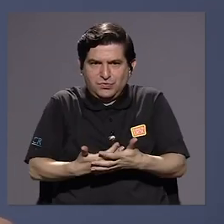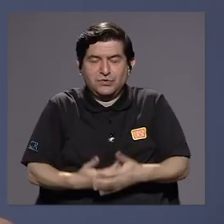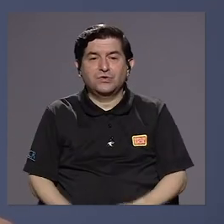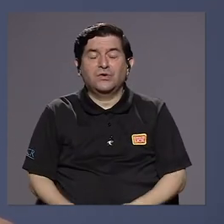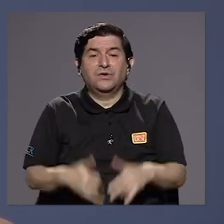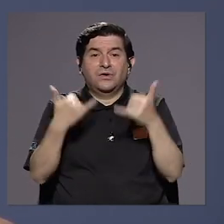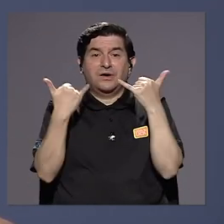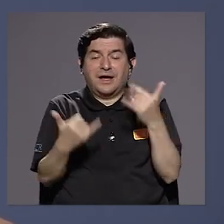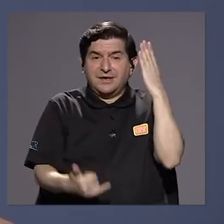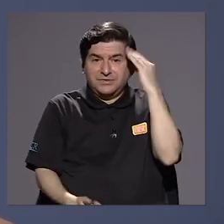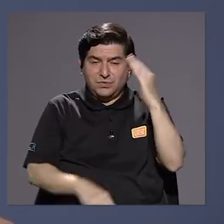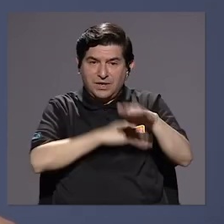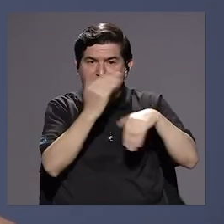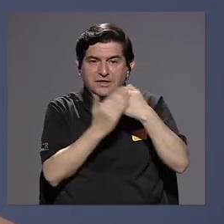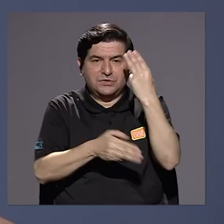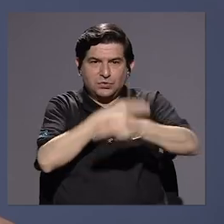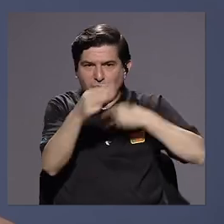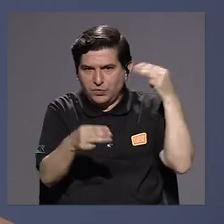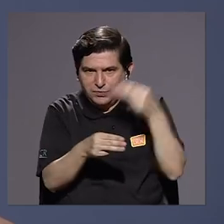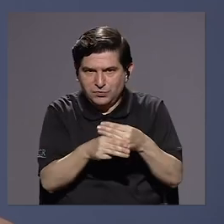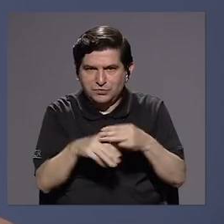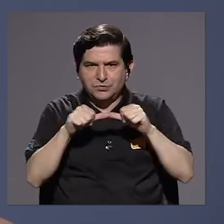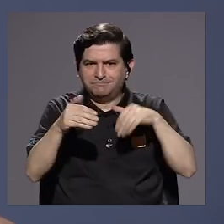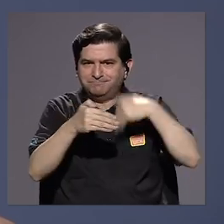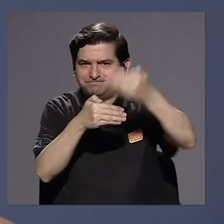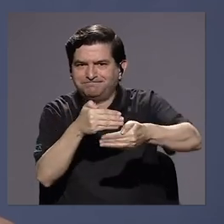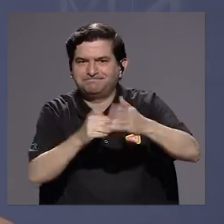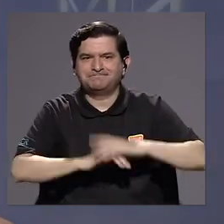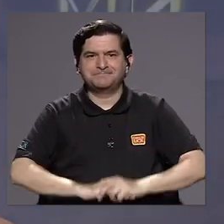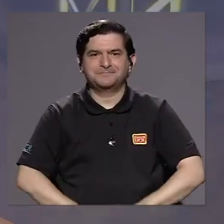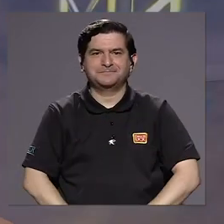experimenta alrededor de todo el mundo. Ya casi regresamos.